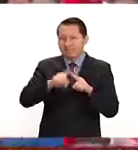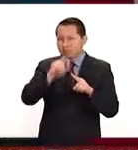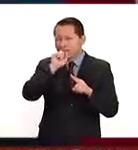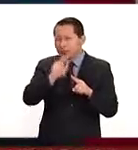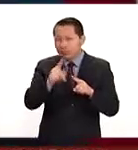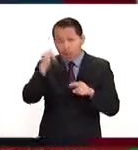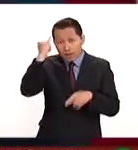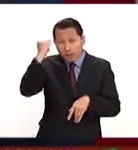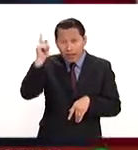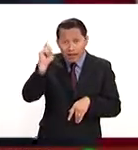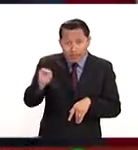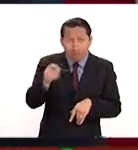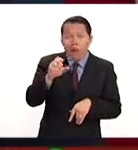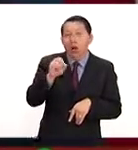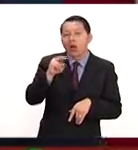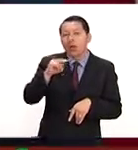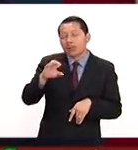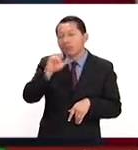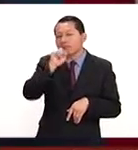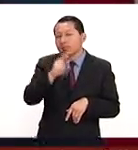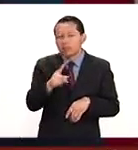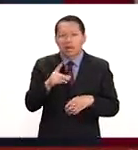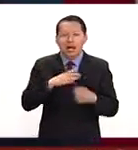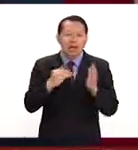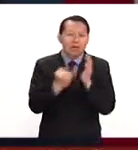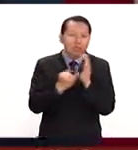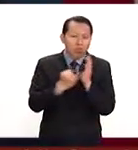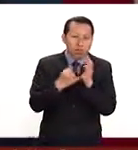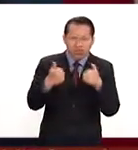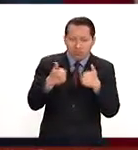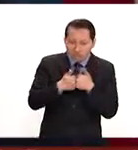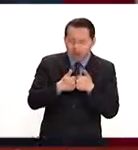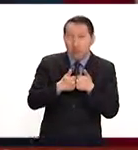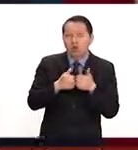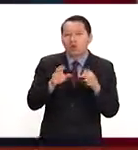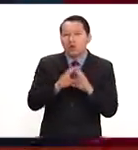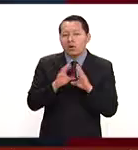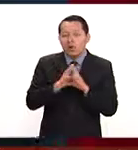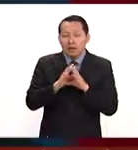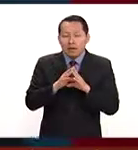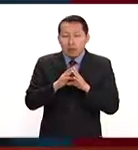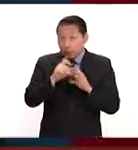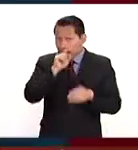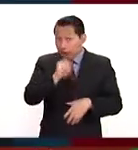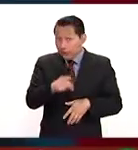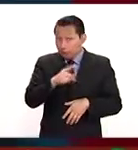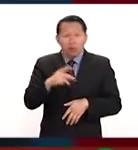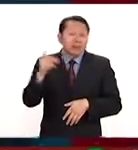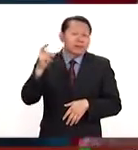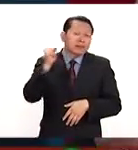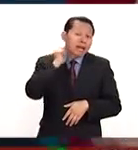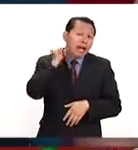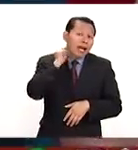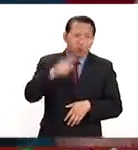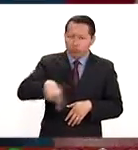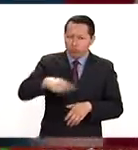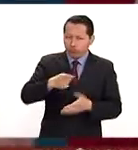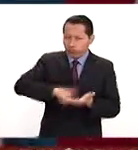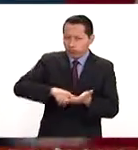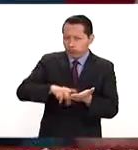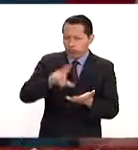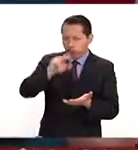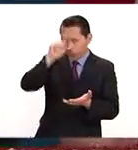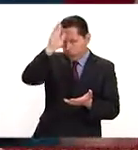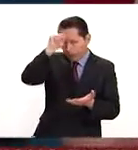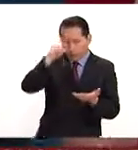de desconocer a la OMC, de imponer los impuestos fronterizos. En el Congreso los republicanos no están de acuerdo con este punto de vista, y obviamente